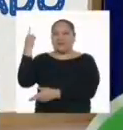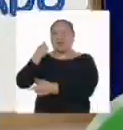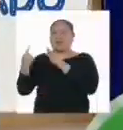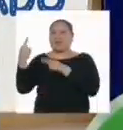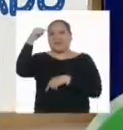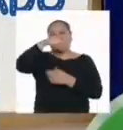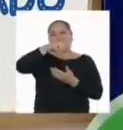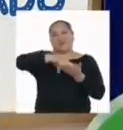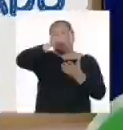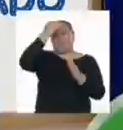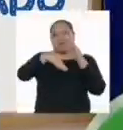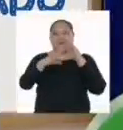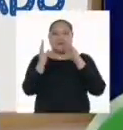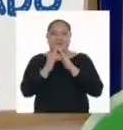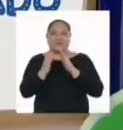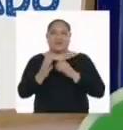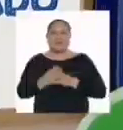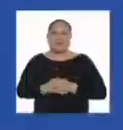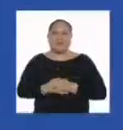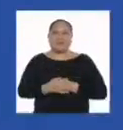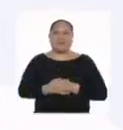con ¡Aprendo en Casa!